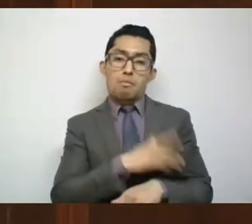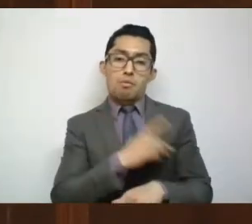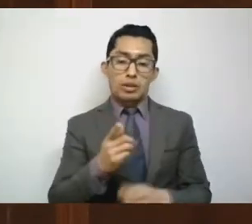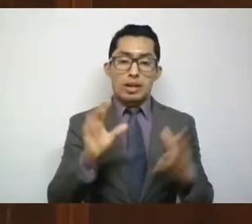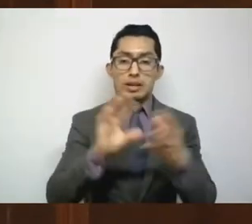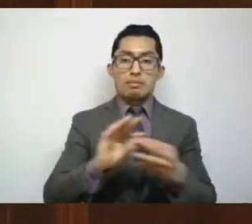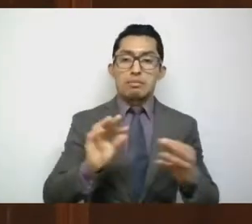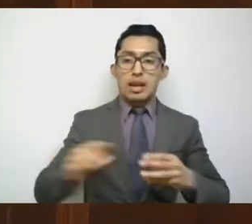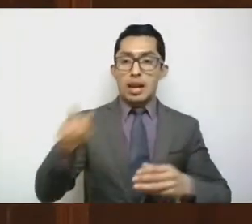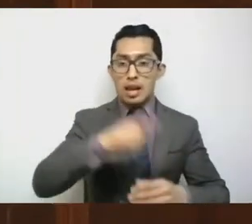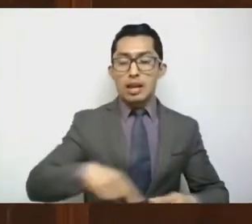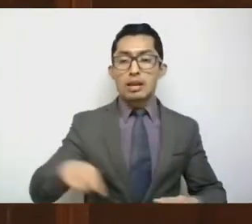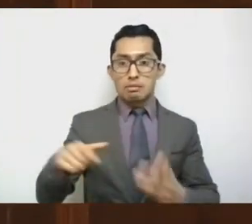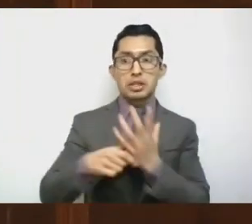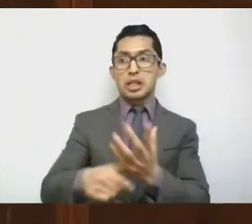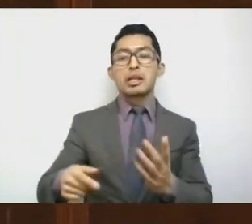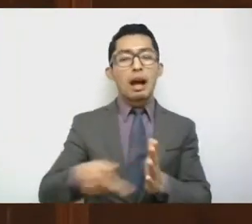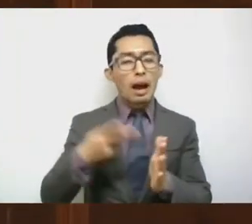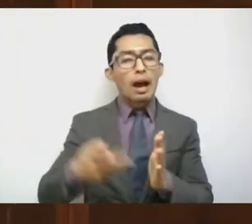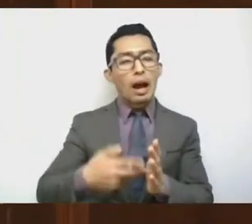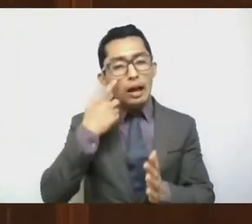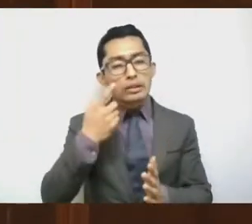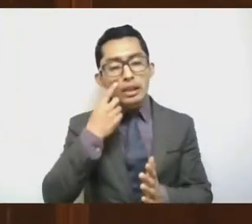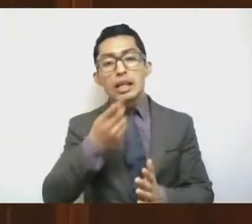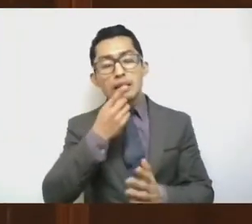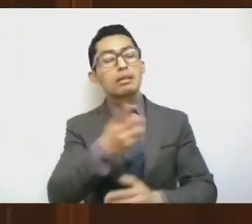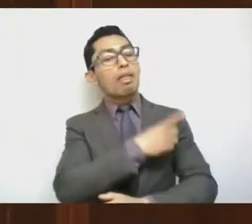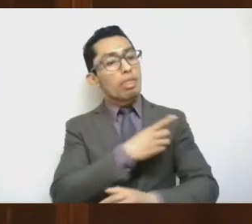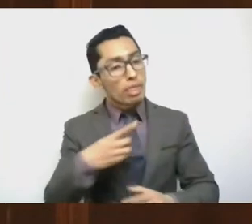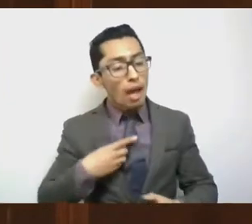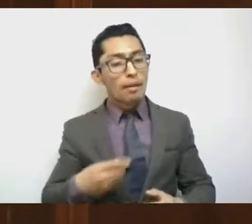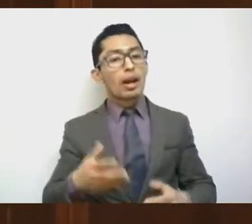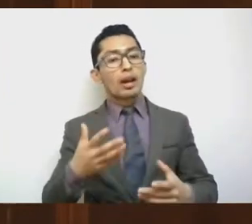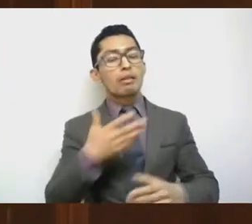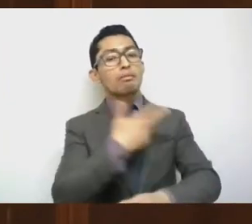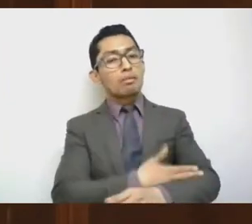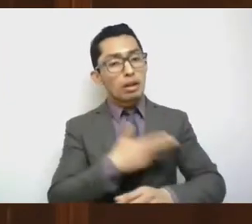debe haber transparencia, debe haber inclusión.